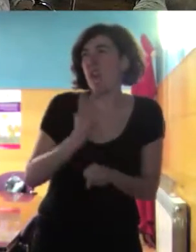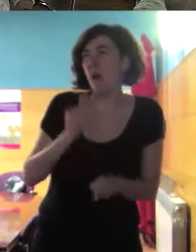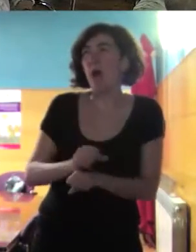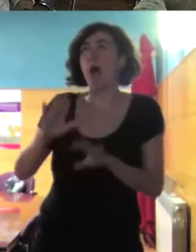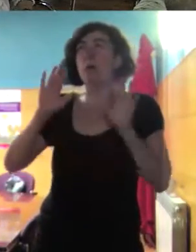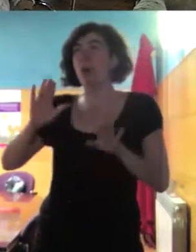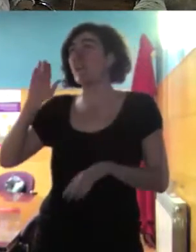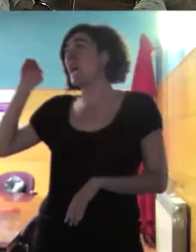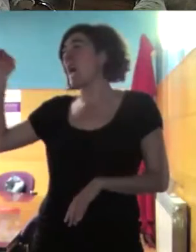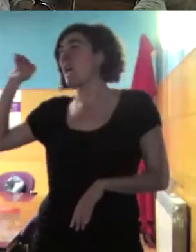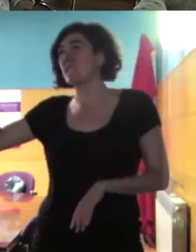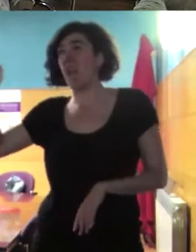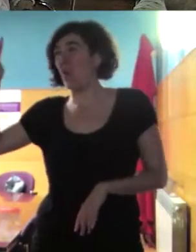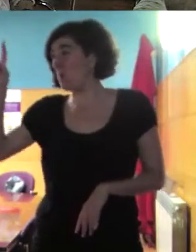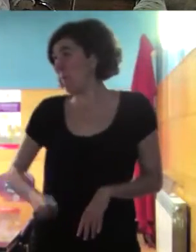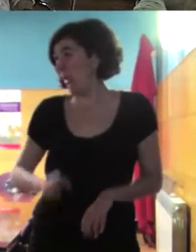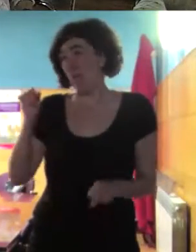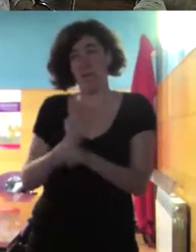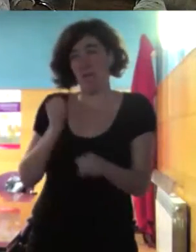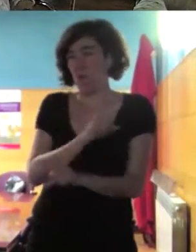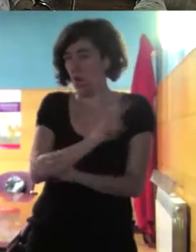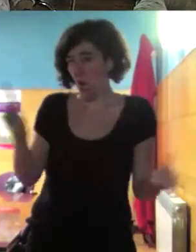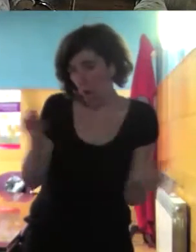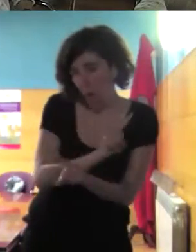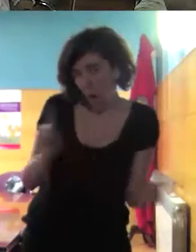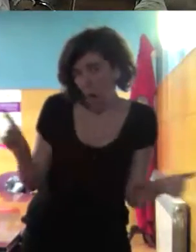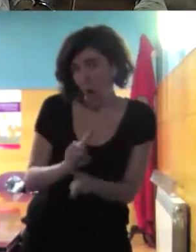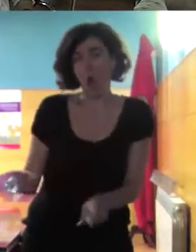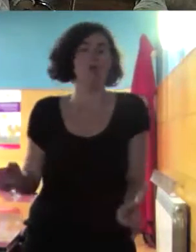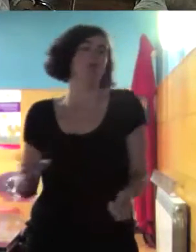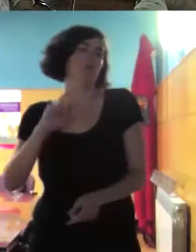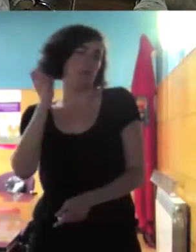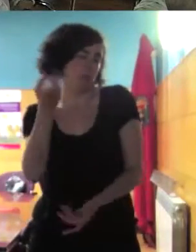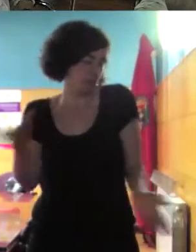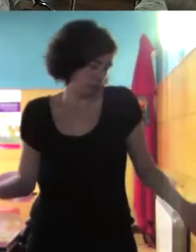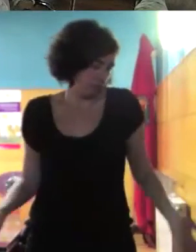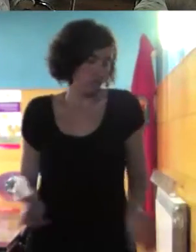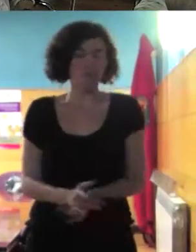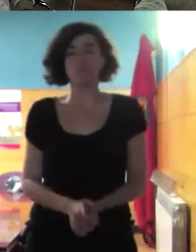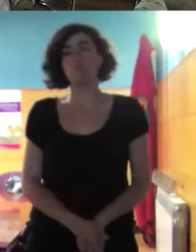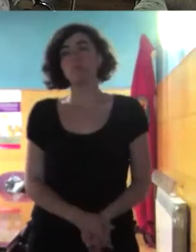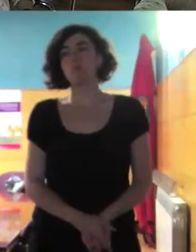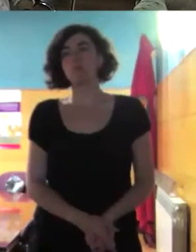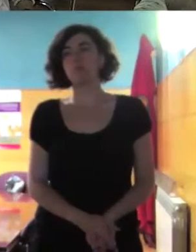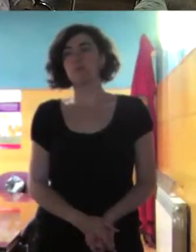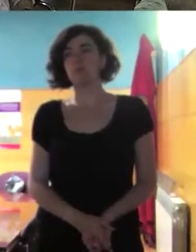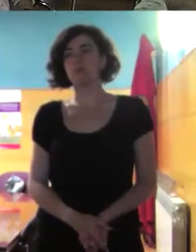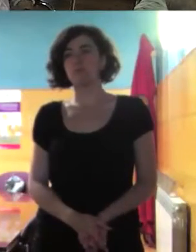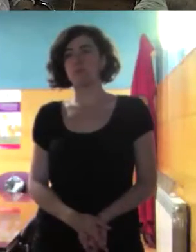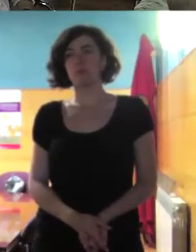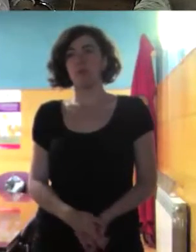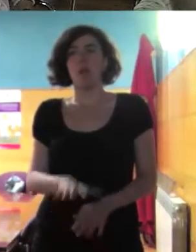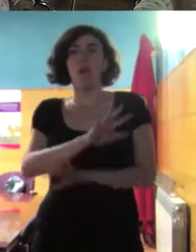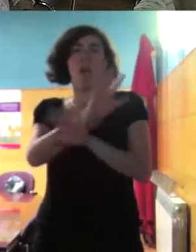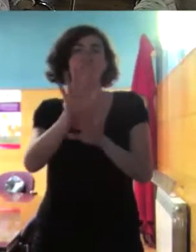no viene a trabajar con este tipo de comentarios entonces pues bueno el debate